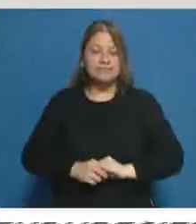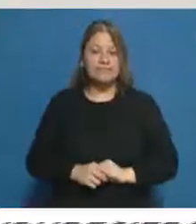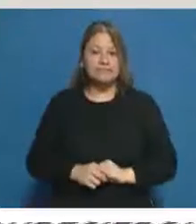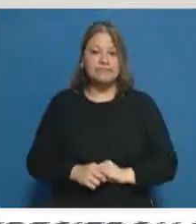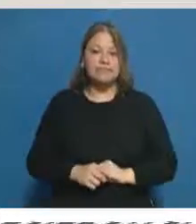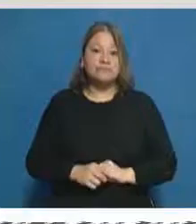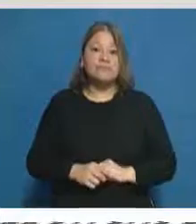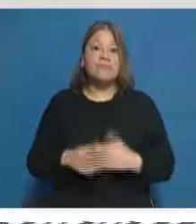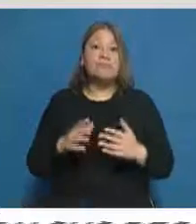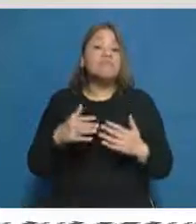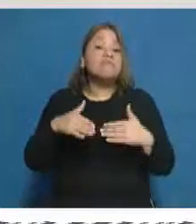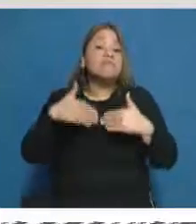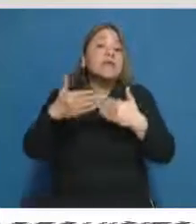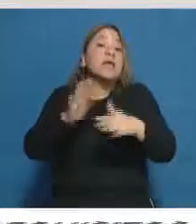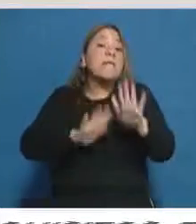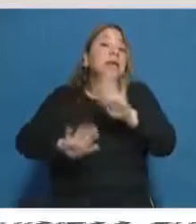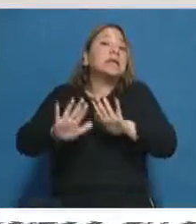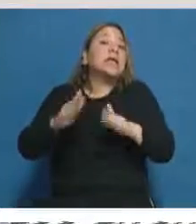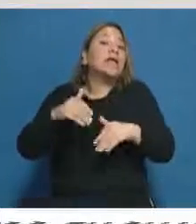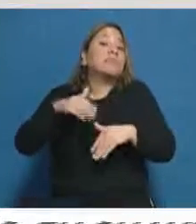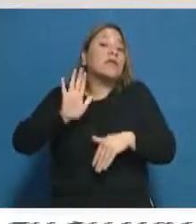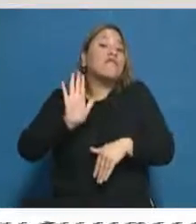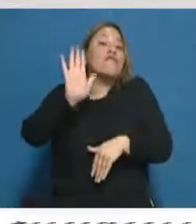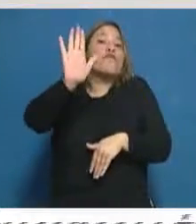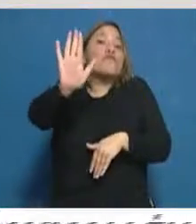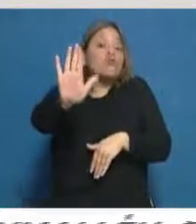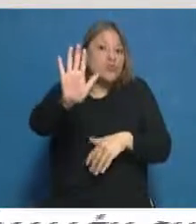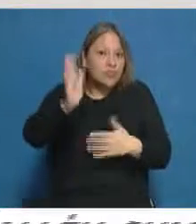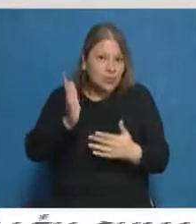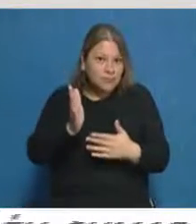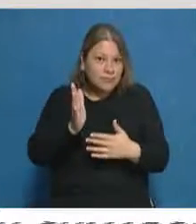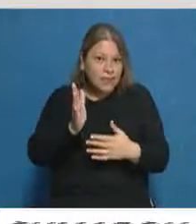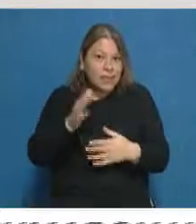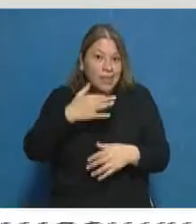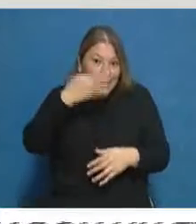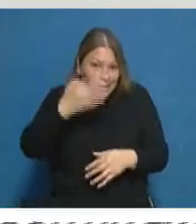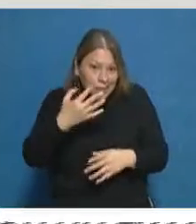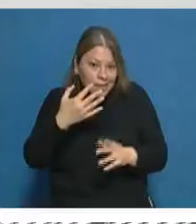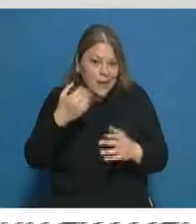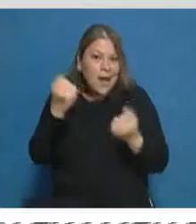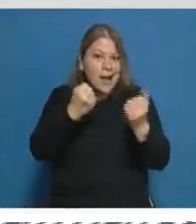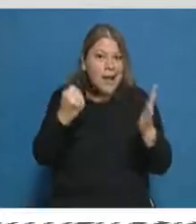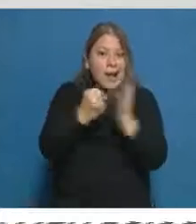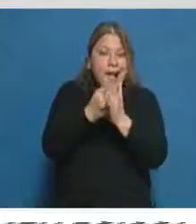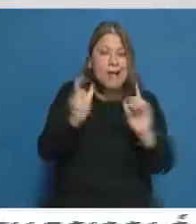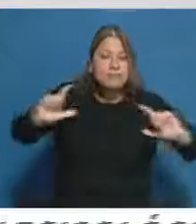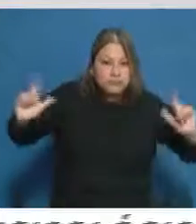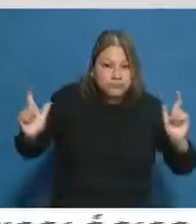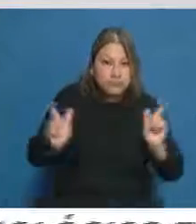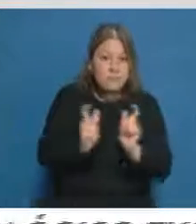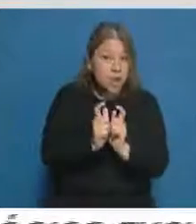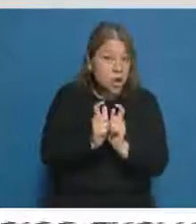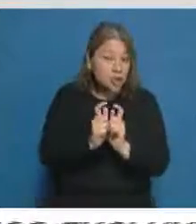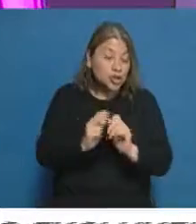traducirá luego en una baja evidente de los índices de mortalidad en los